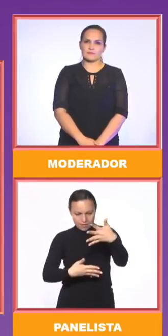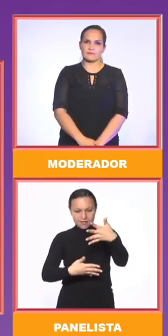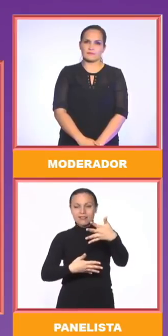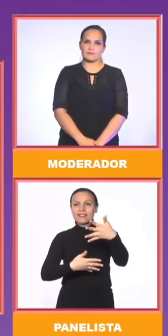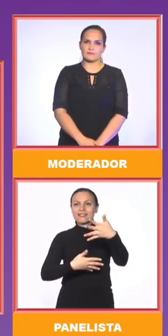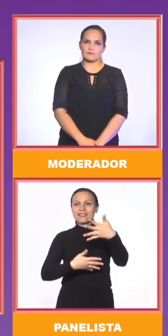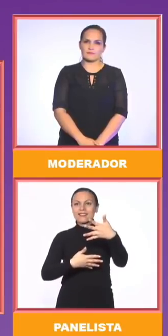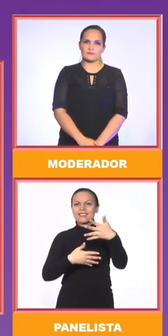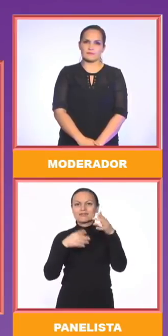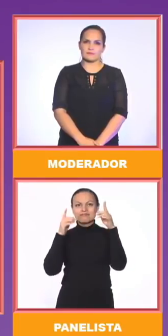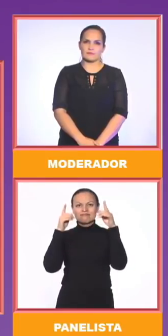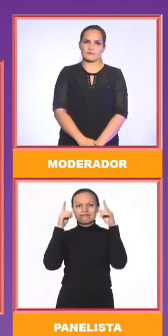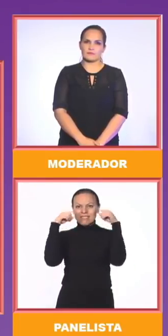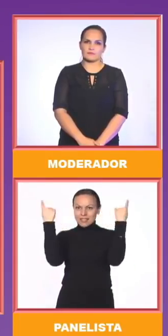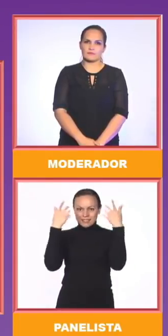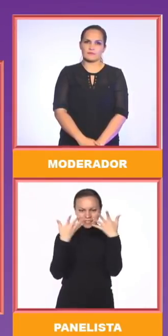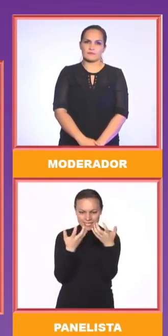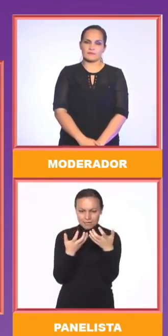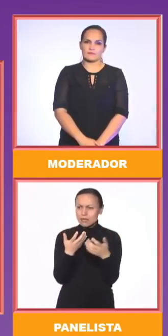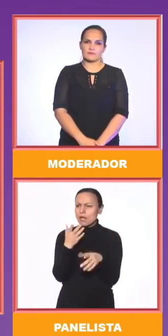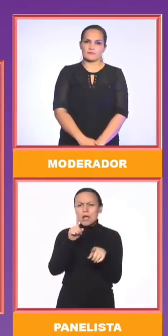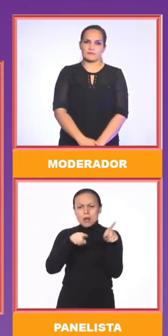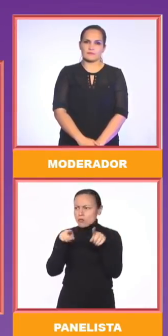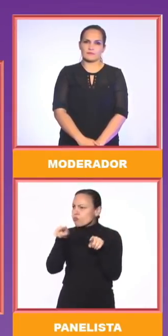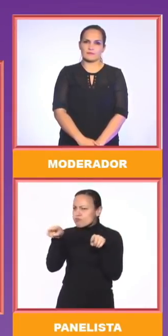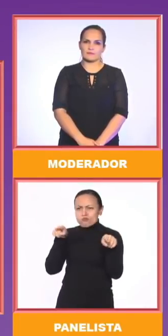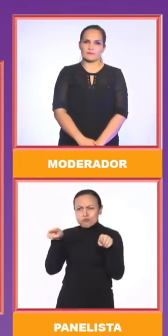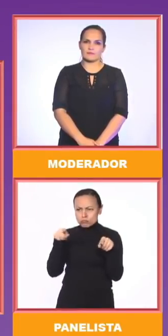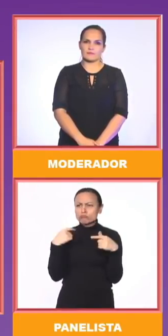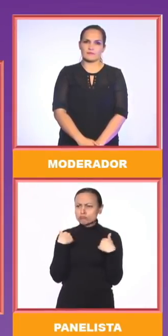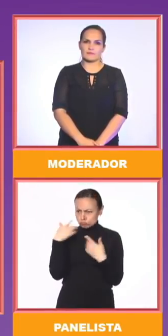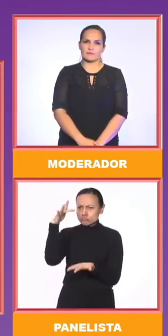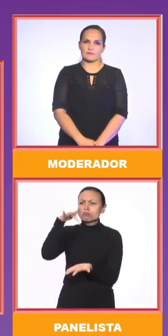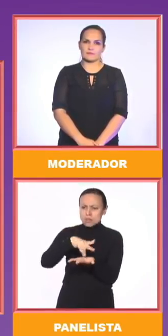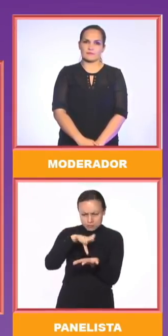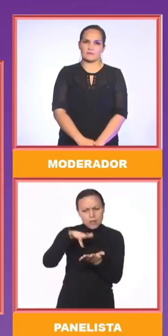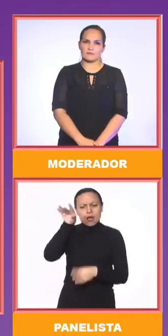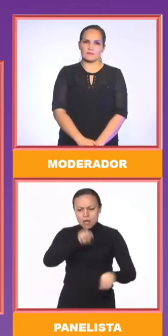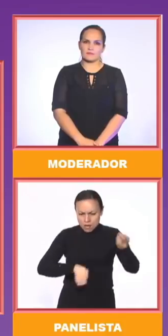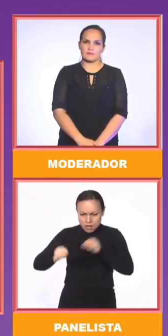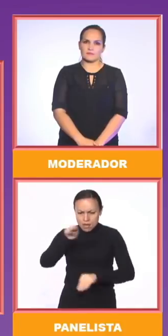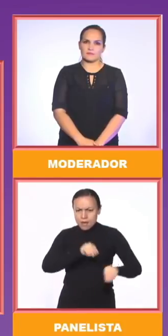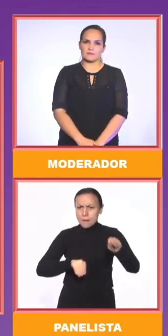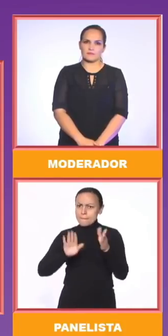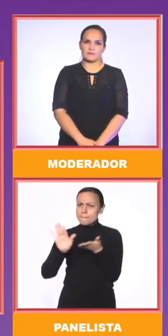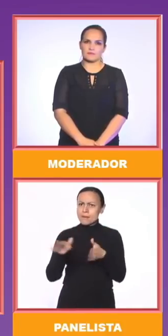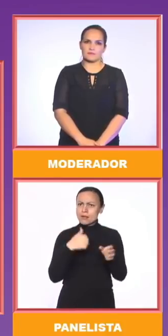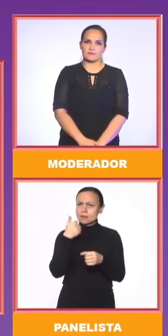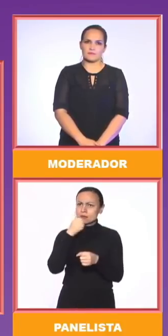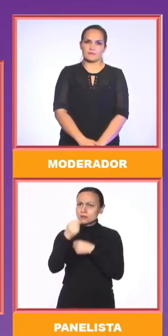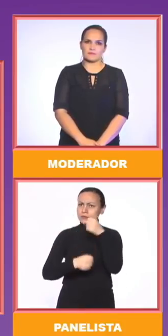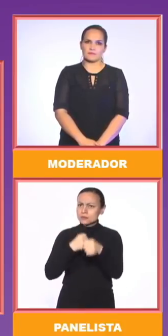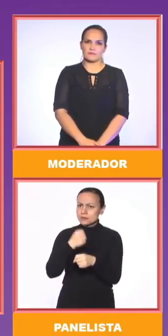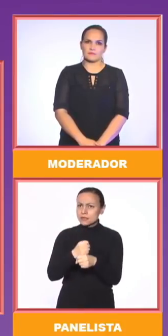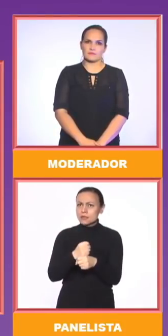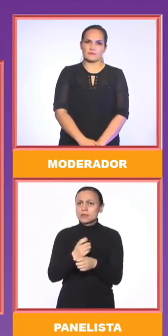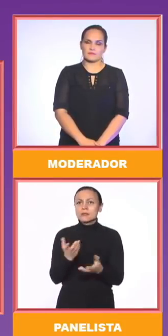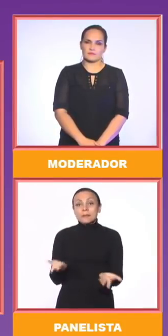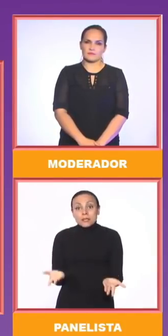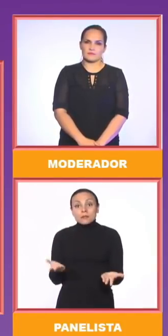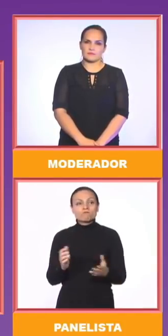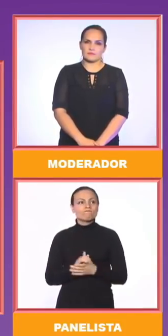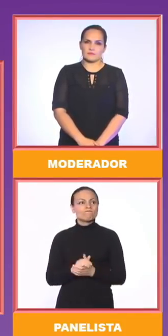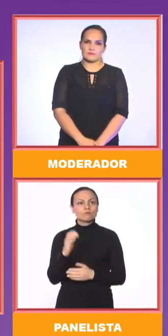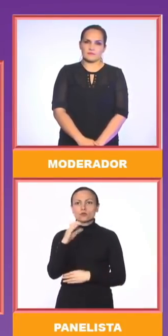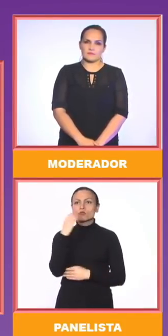participamos, Alfredo, Mónica, estuvimos en el proceso del plan decenal. Pero en